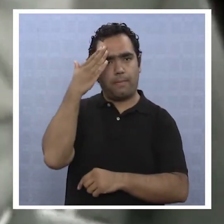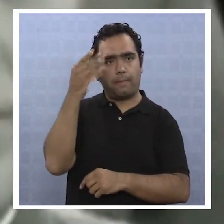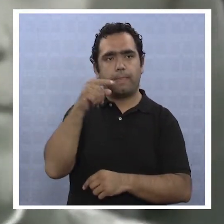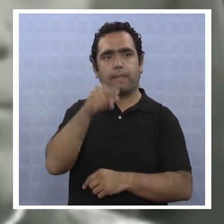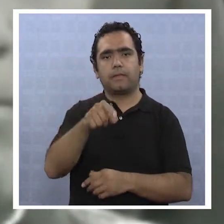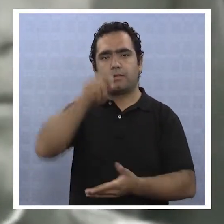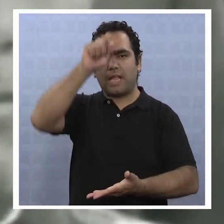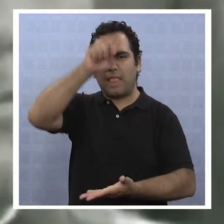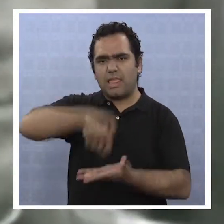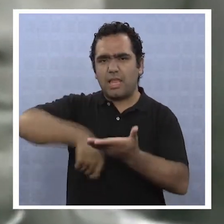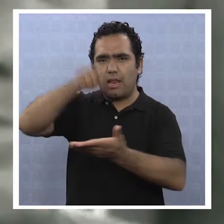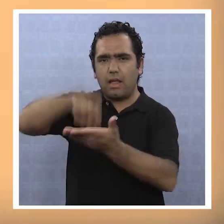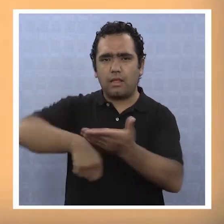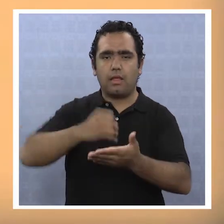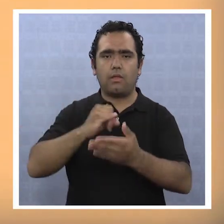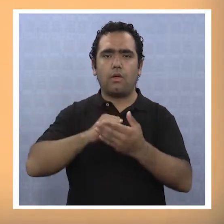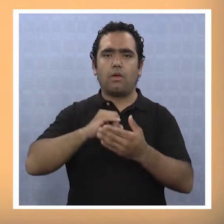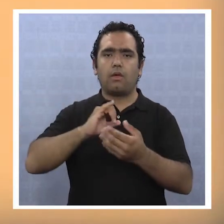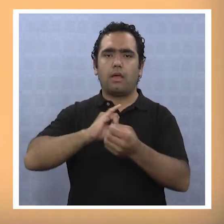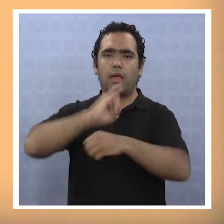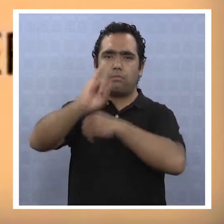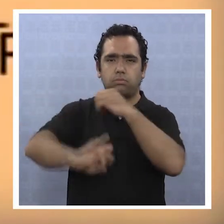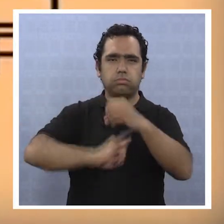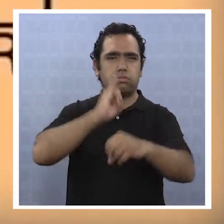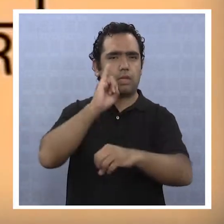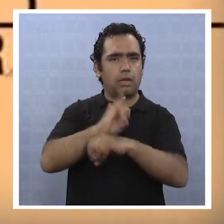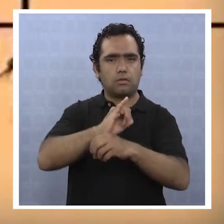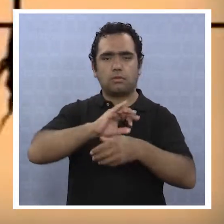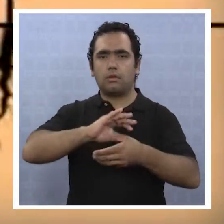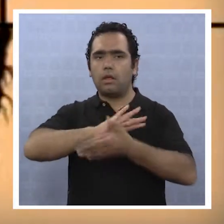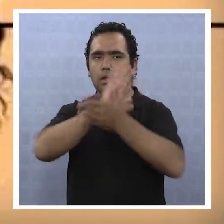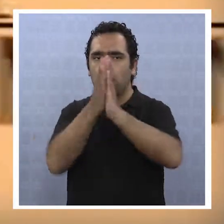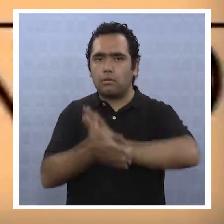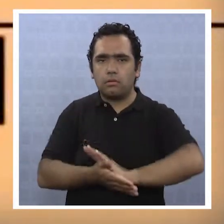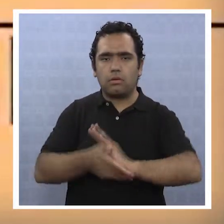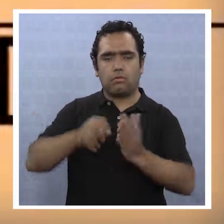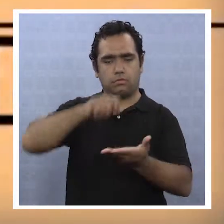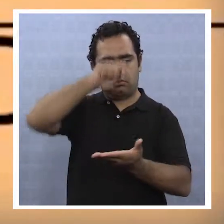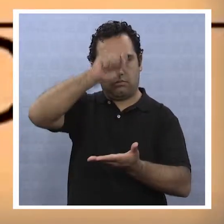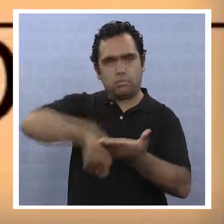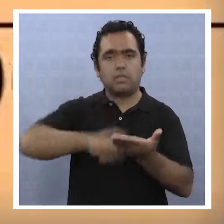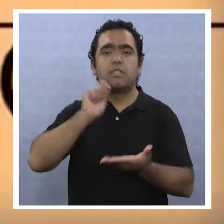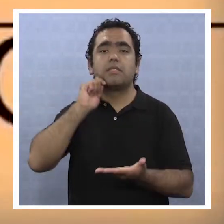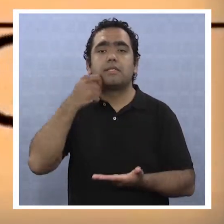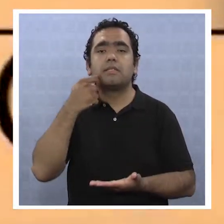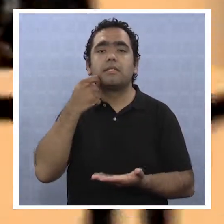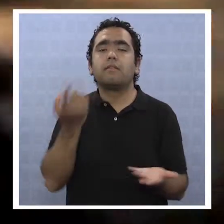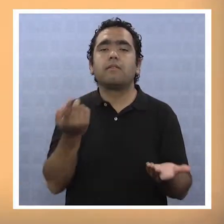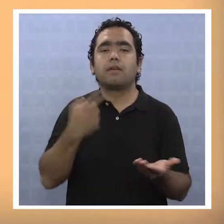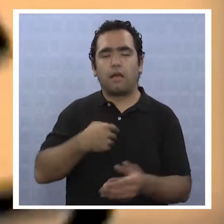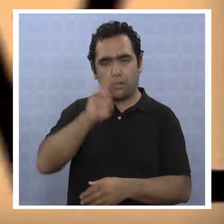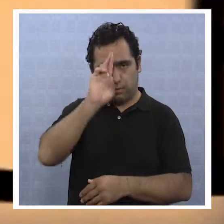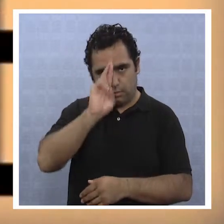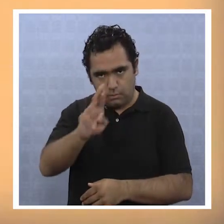internacionales obligan a los Estados firmantes a respetar la declaración universal de los derechos humanos.